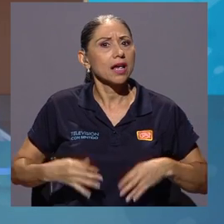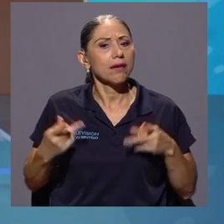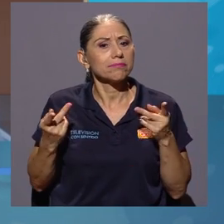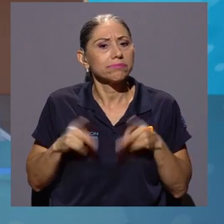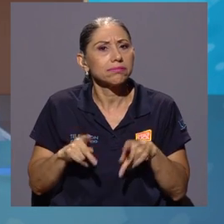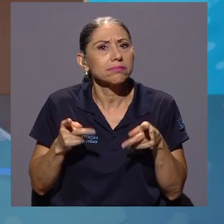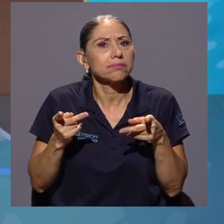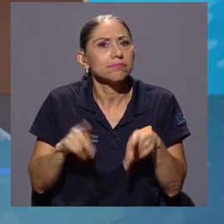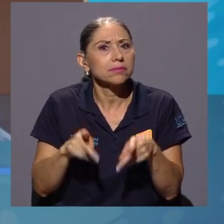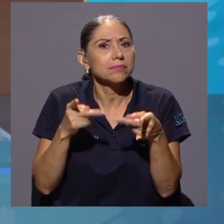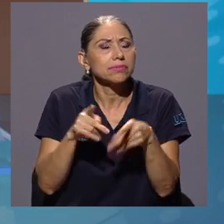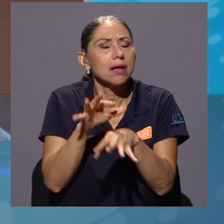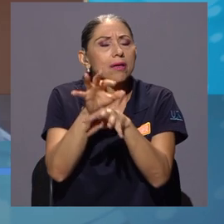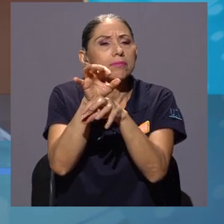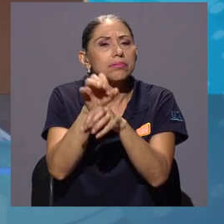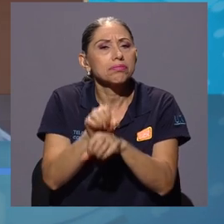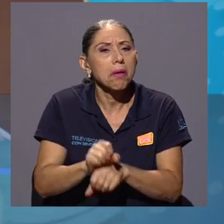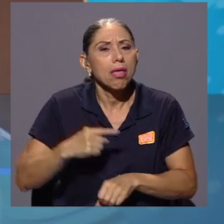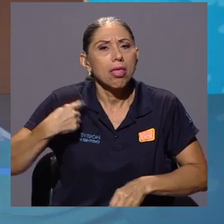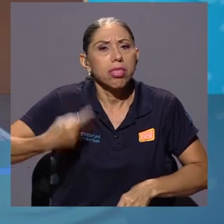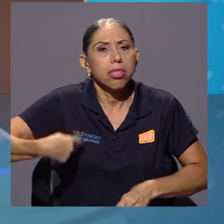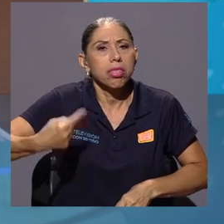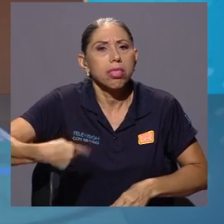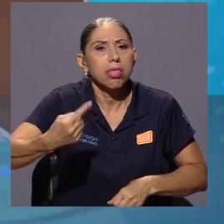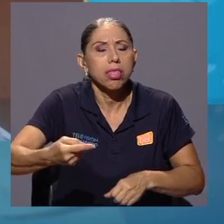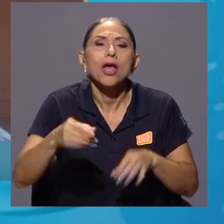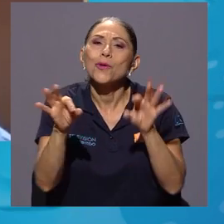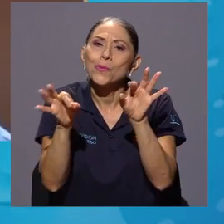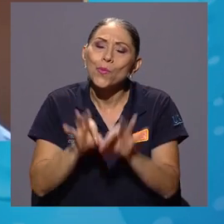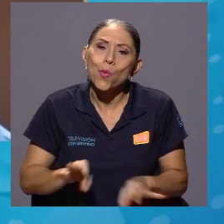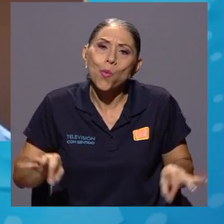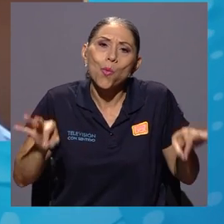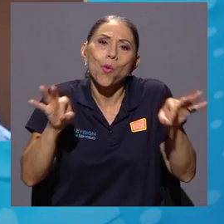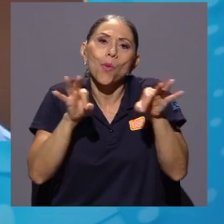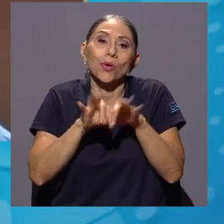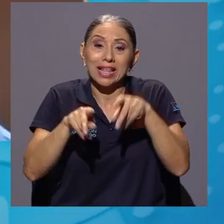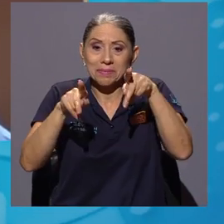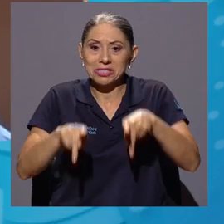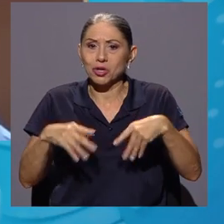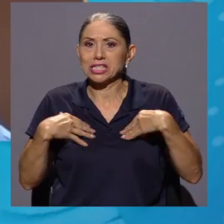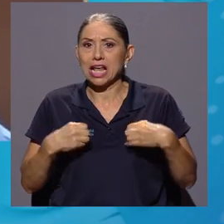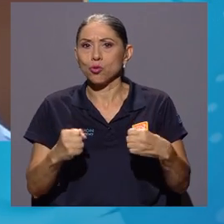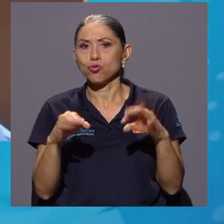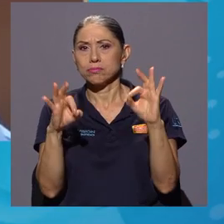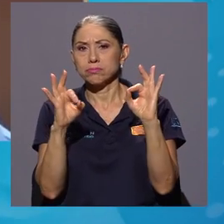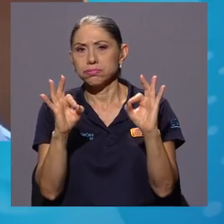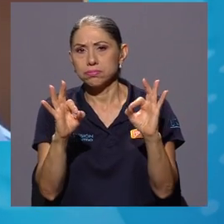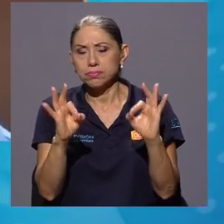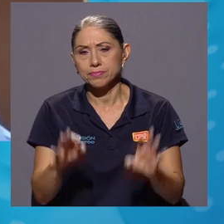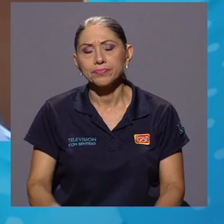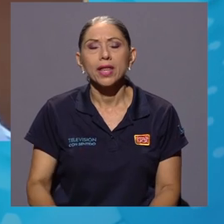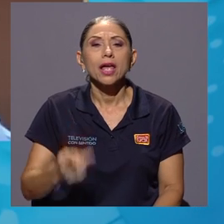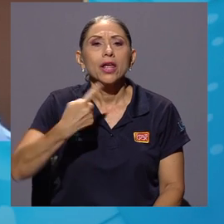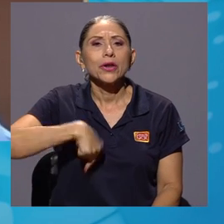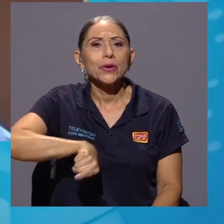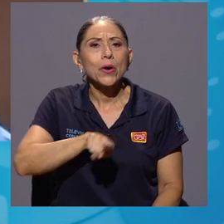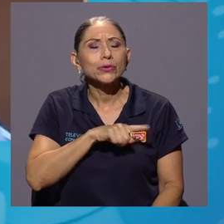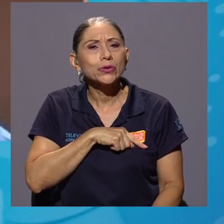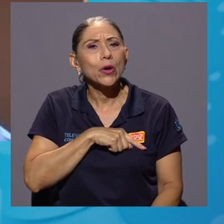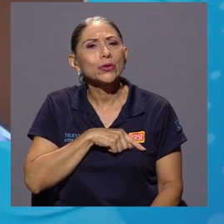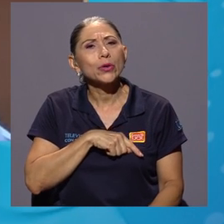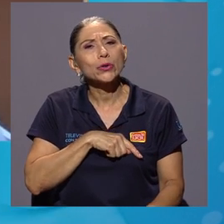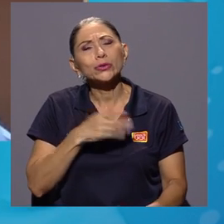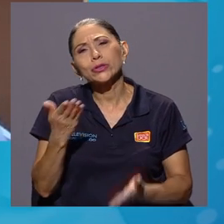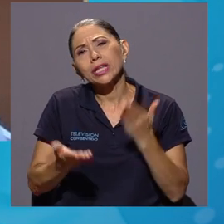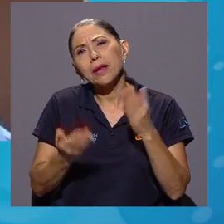es esencial para la salud de las personas. Es que esto nosotros lo podemos ver